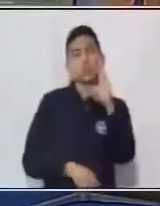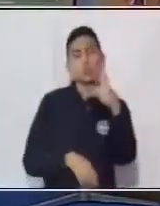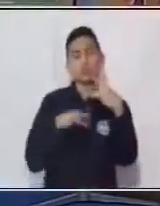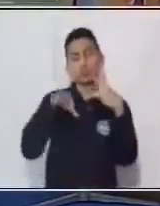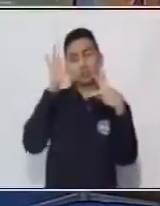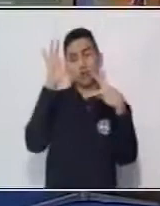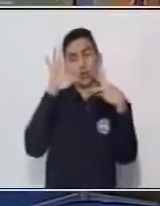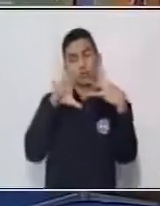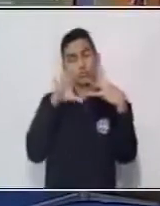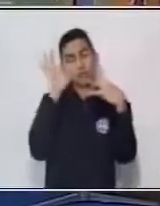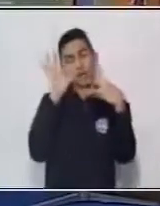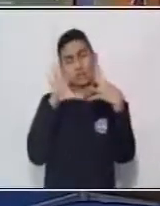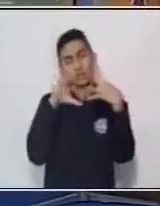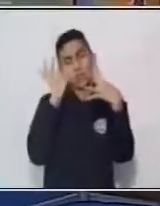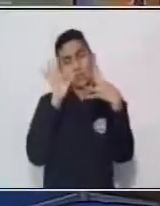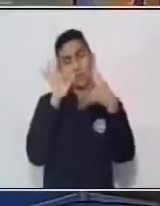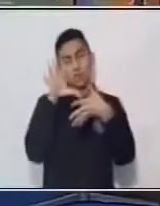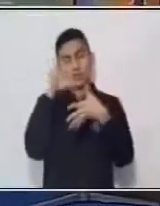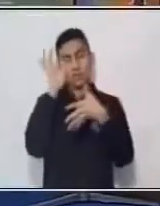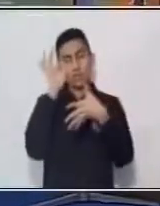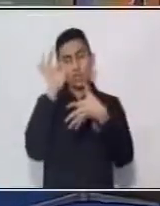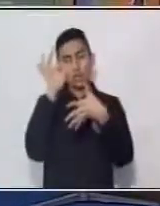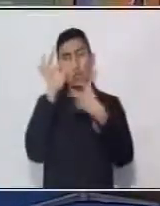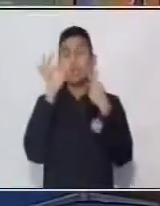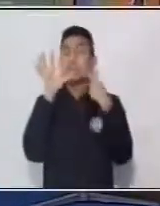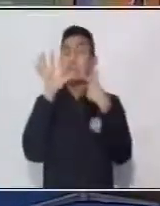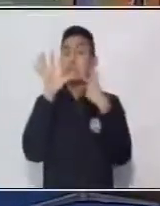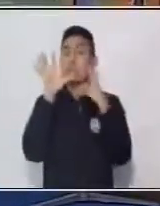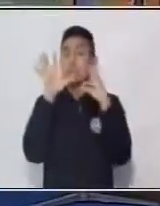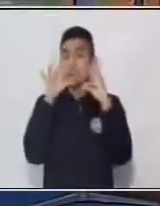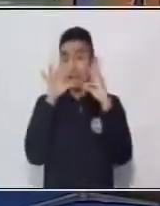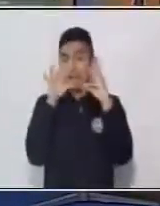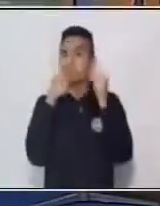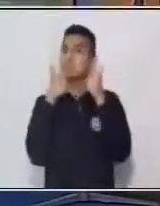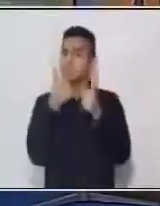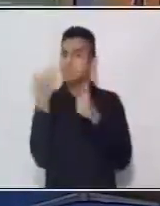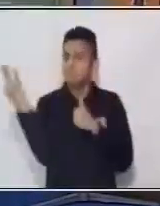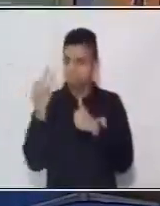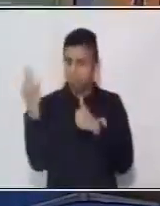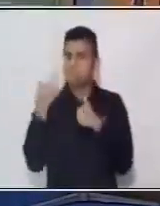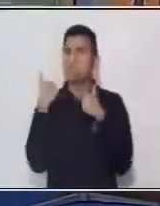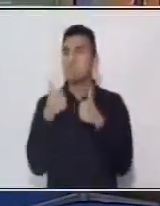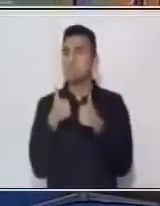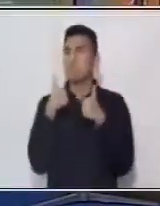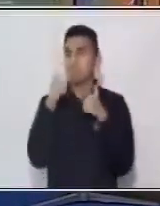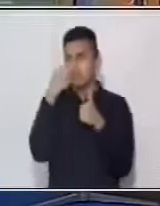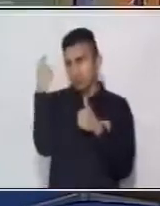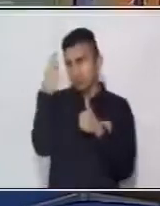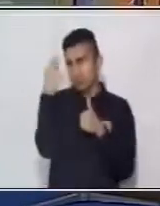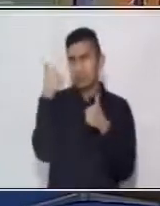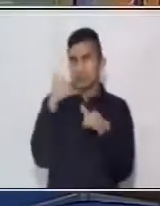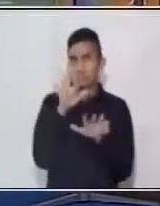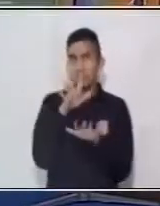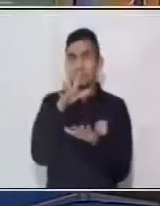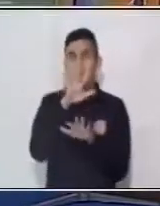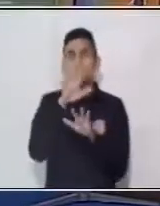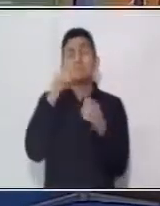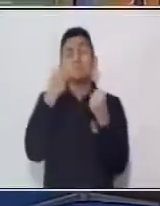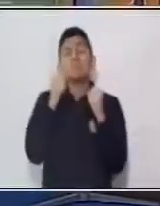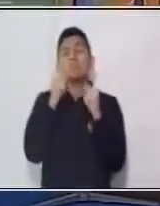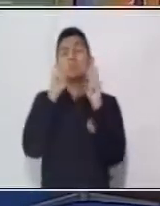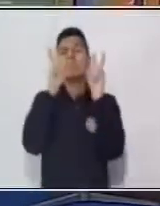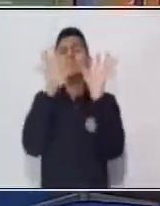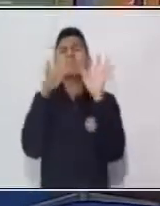tres, cuatro, cinco y seis. Excelente chicos, buen trabajo. Hemos llegado también